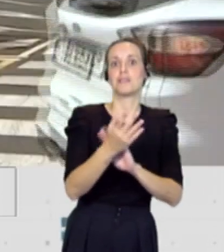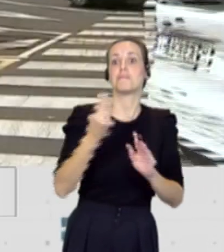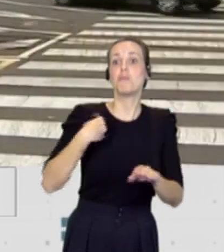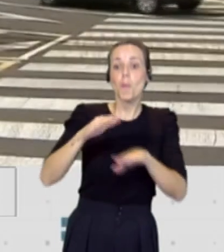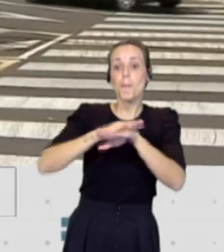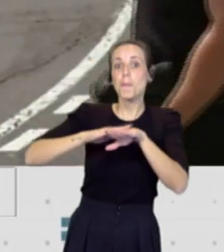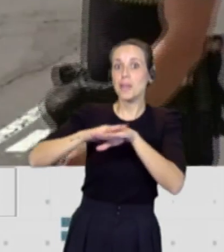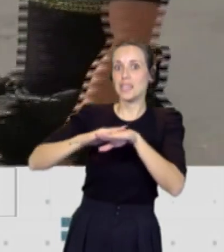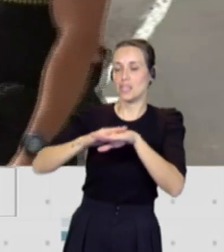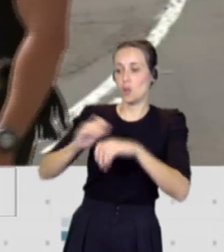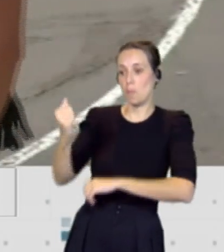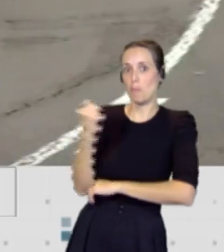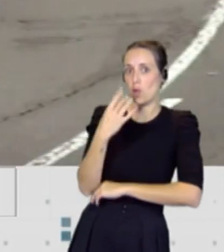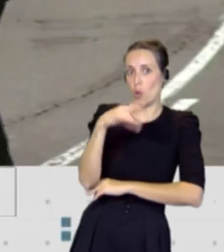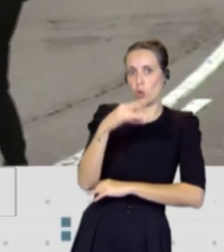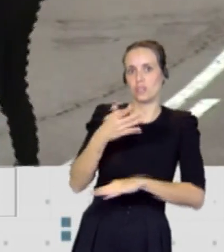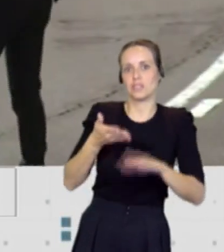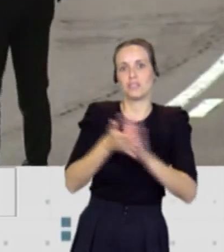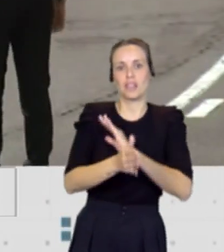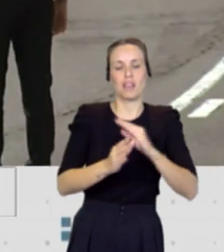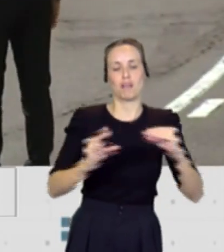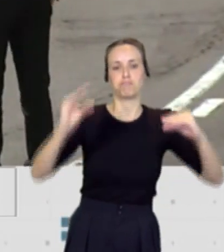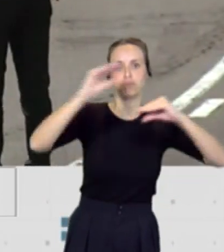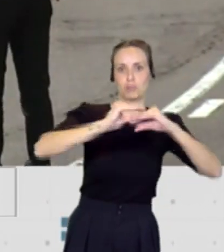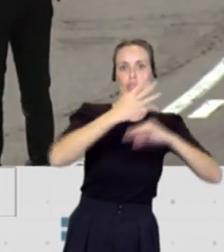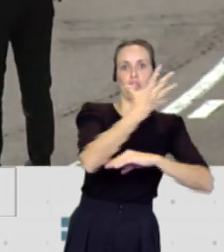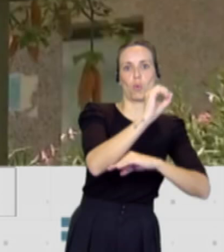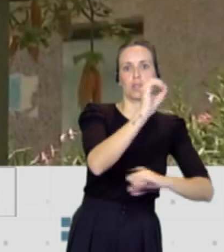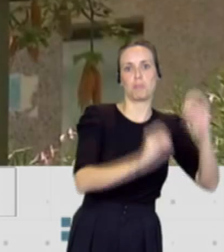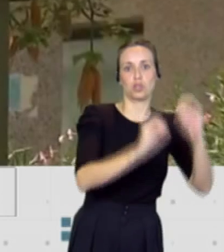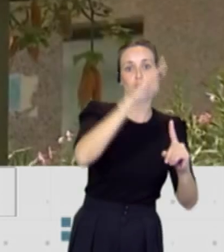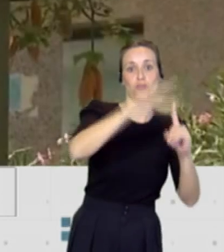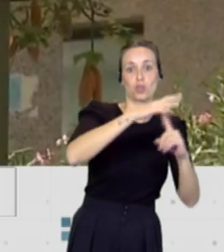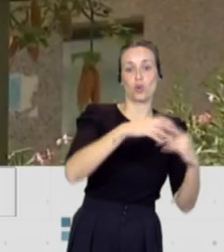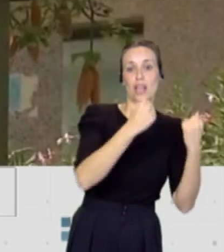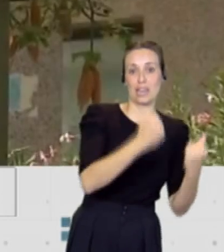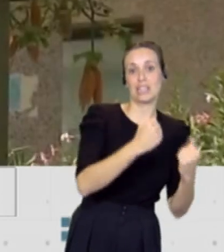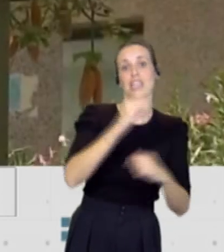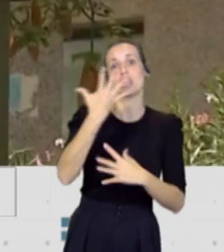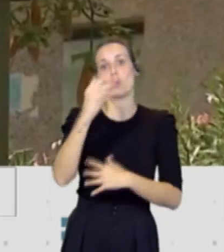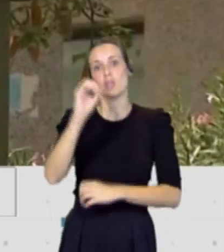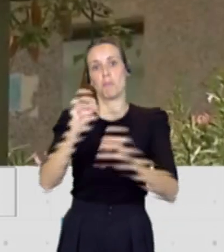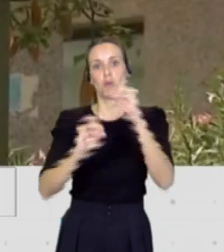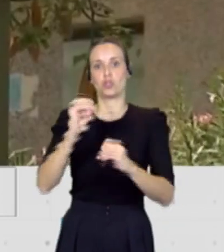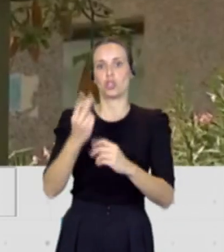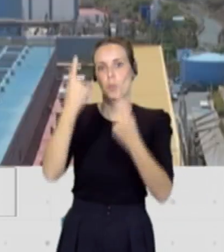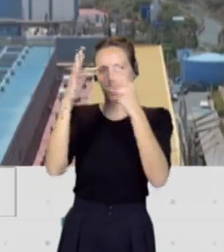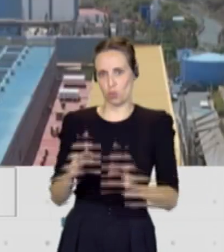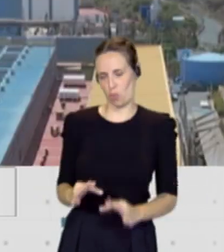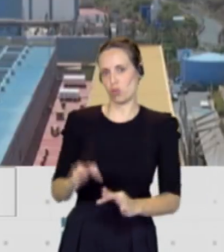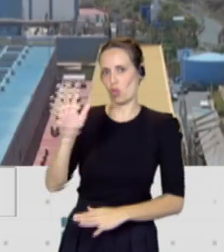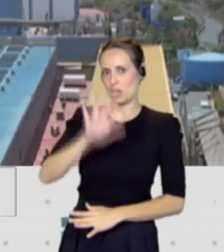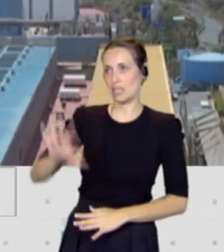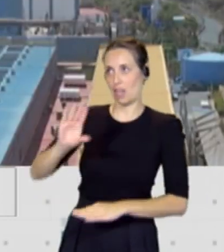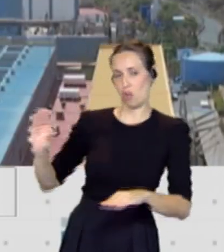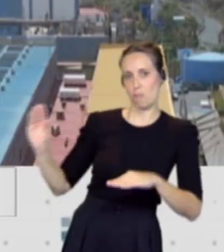50% a través de la factura eléctrica 50% a través de los presupuestos generales del Estado y por supuesto que también